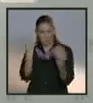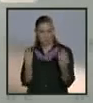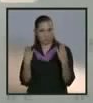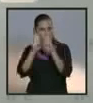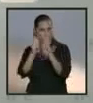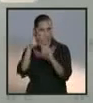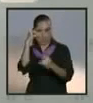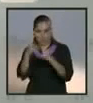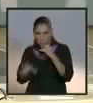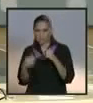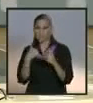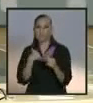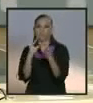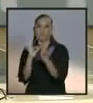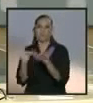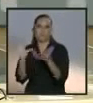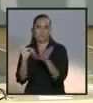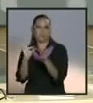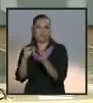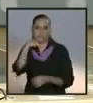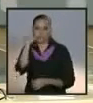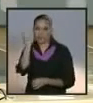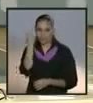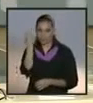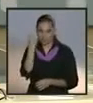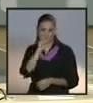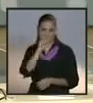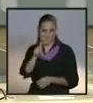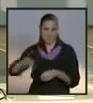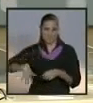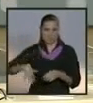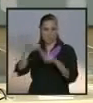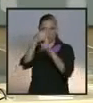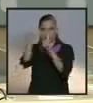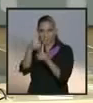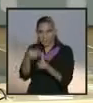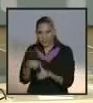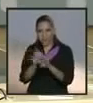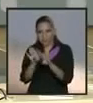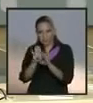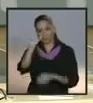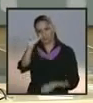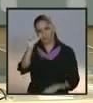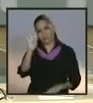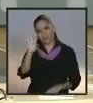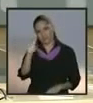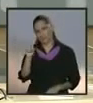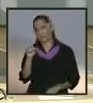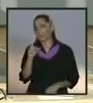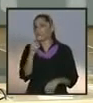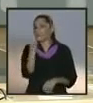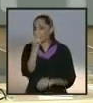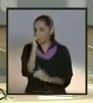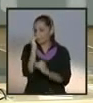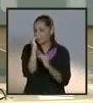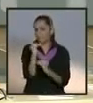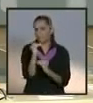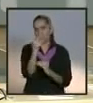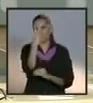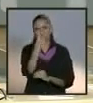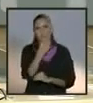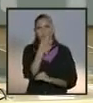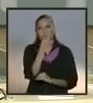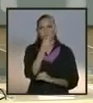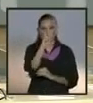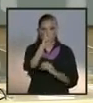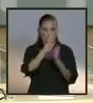letra a la que he hecho referencia. Estas participaciones, es importante, no pueden ser mayores de 2 minutos con 30 segundos.